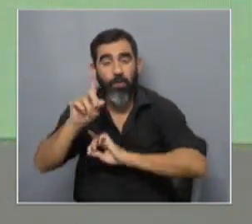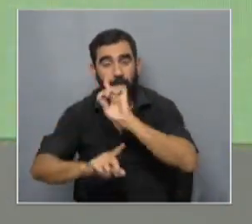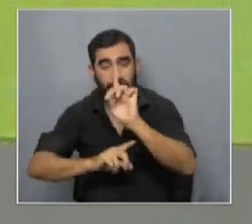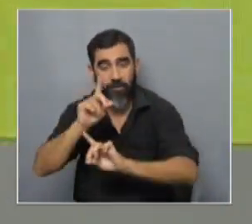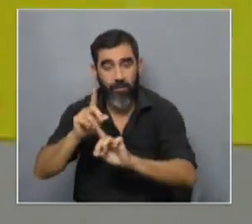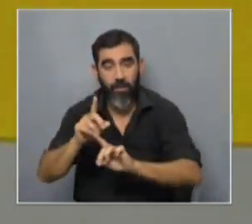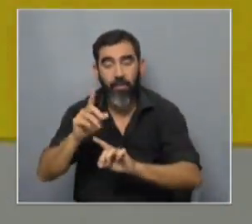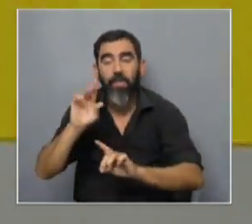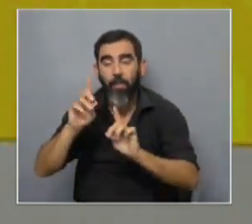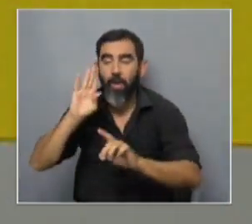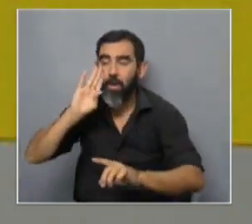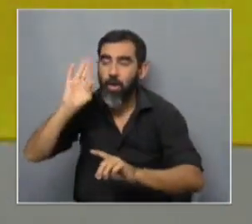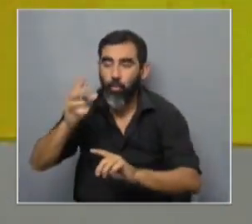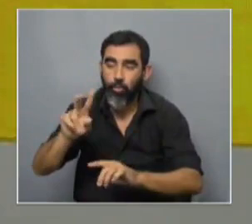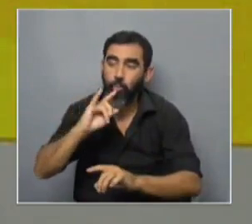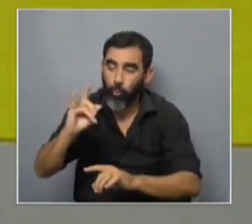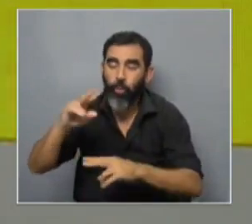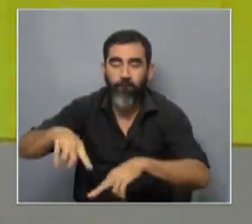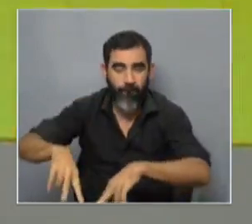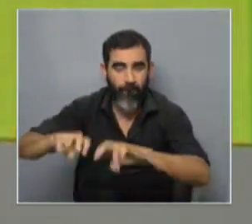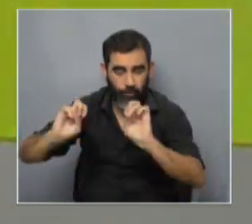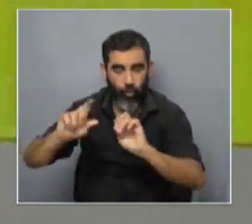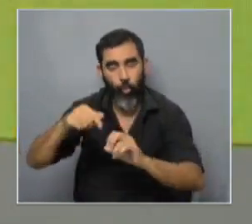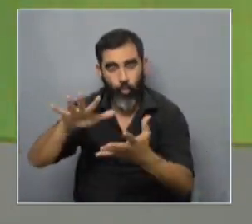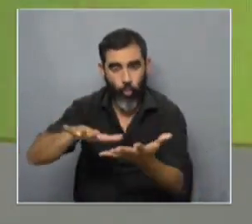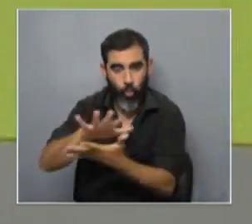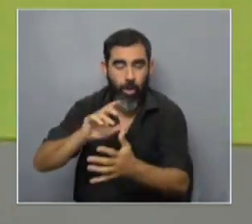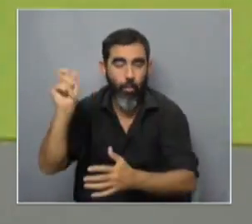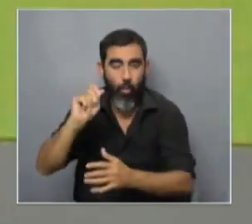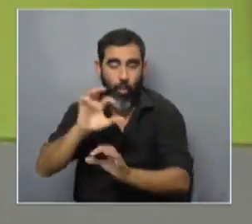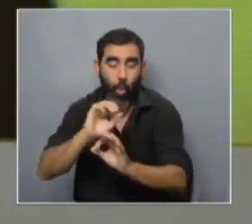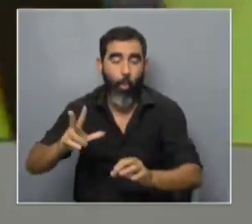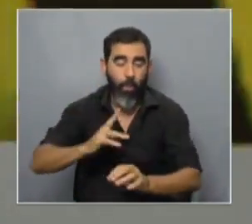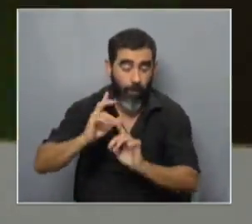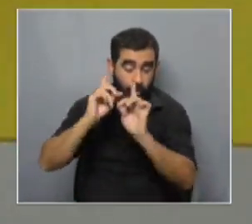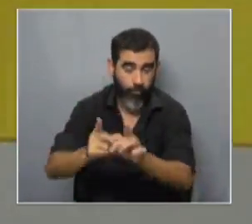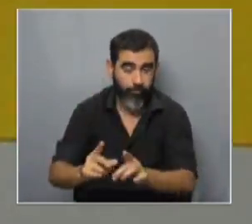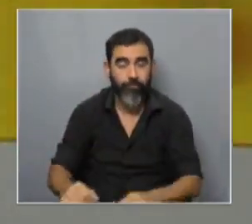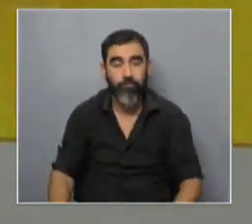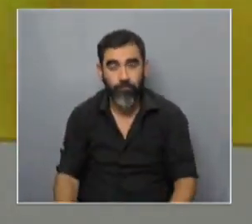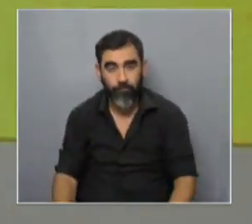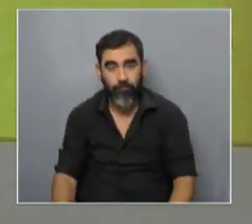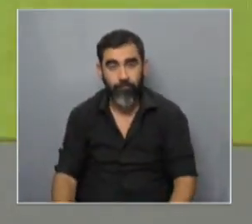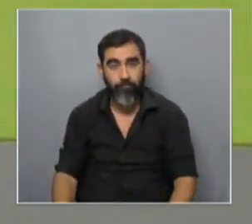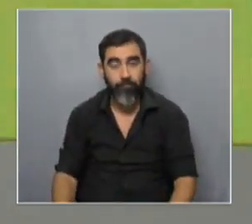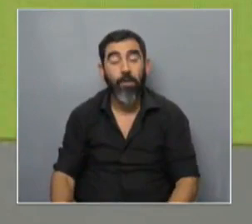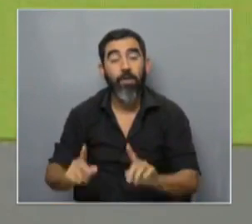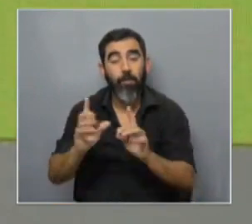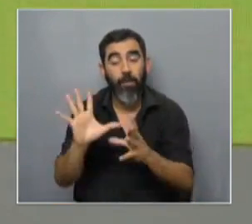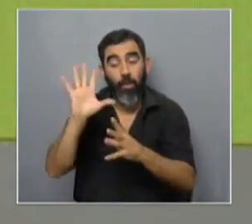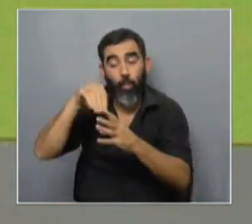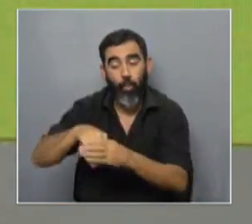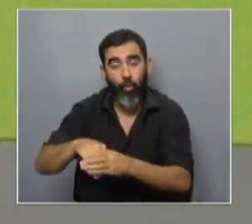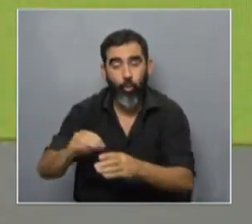fueran reconocidos como investigadores en otros ámbitos públicos o hasta privados y que abarcara también